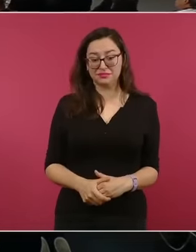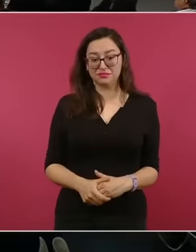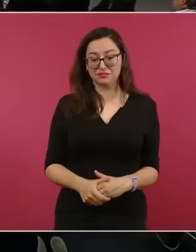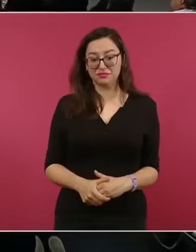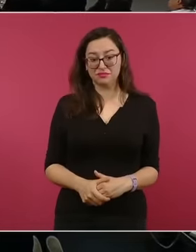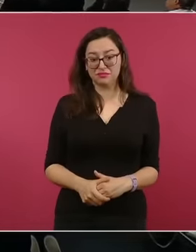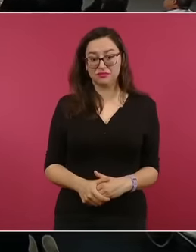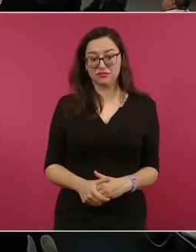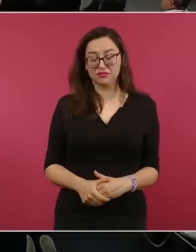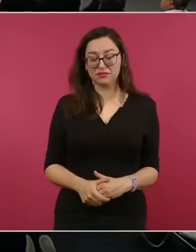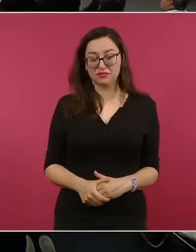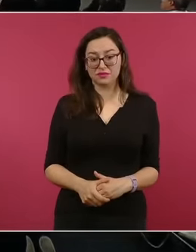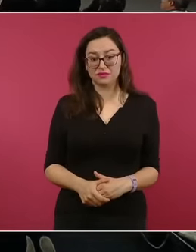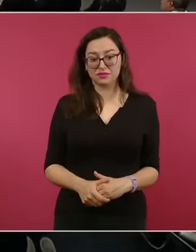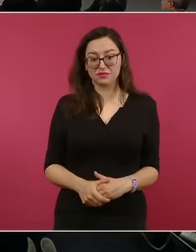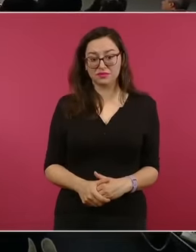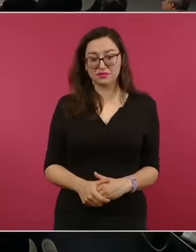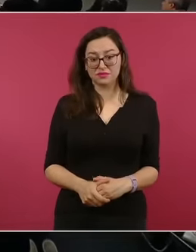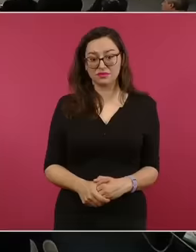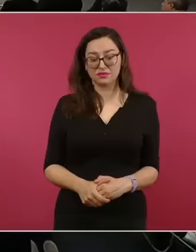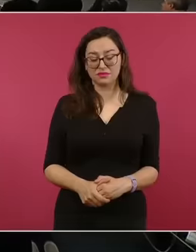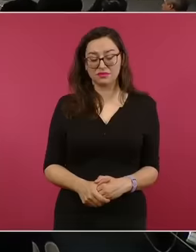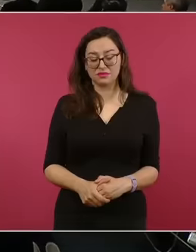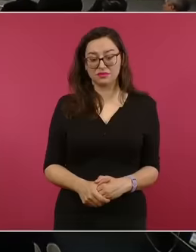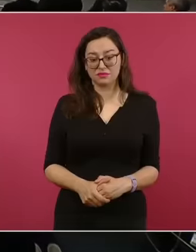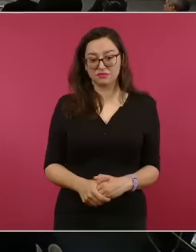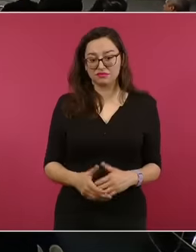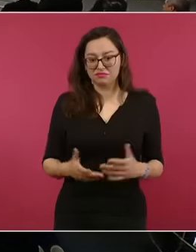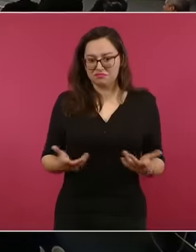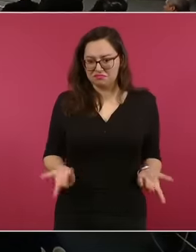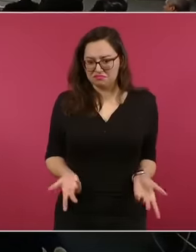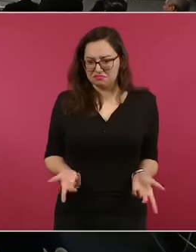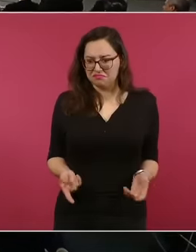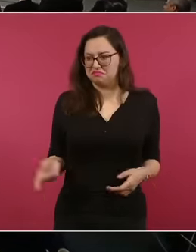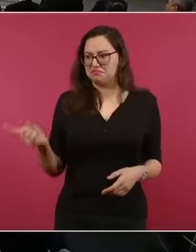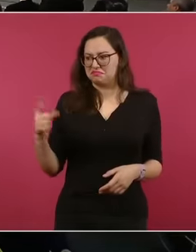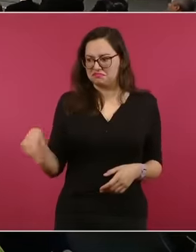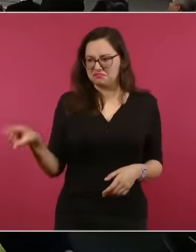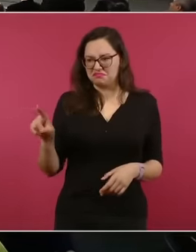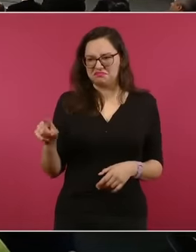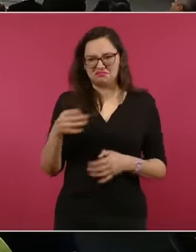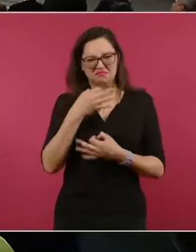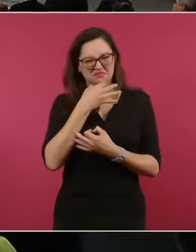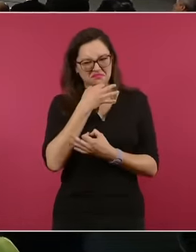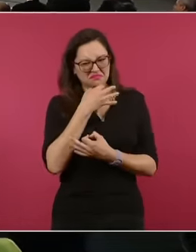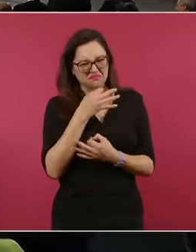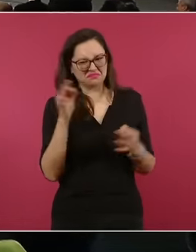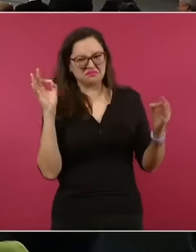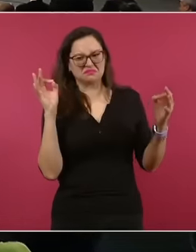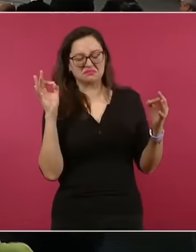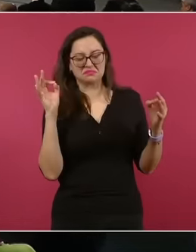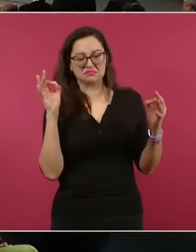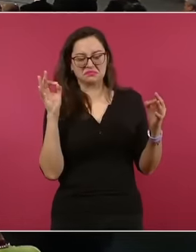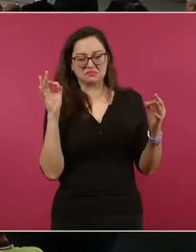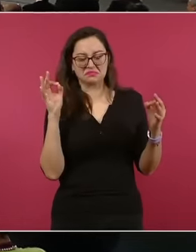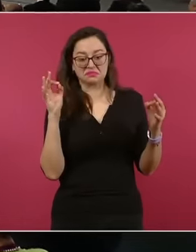sacan ese comunicado y luego salen a decir no,